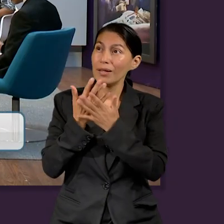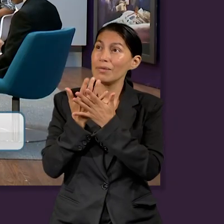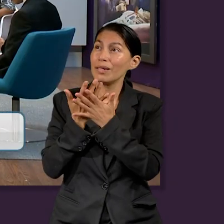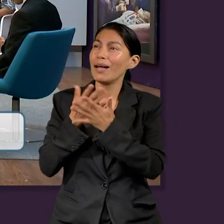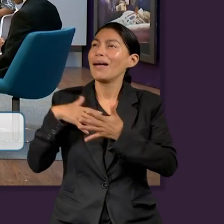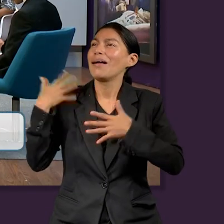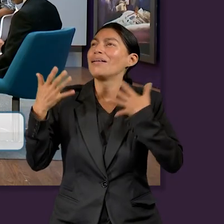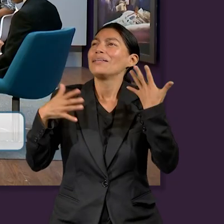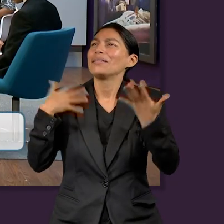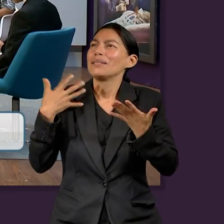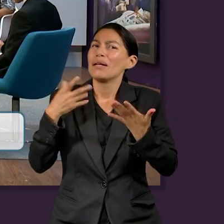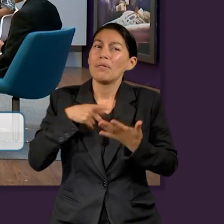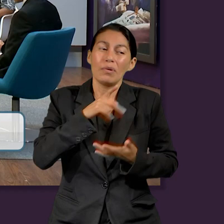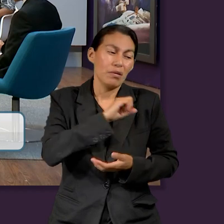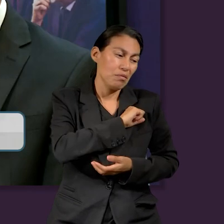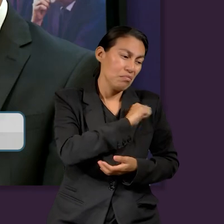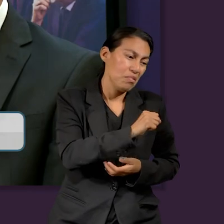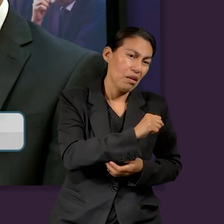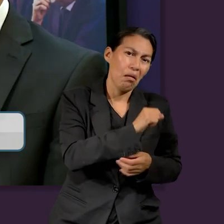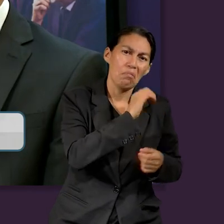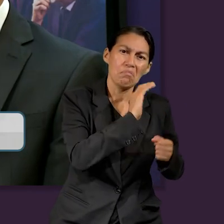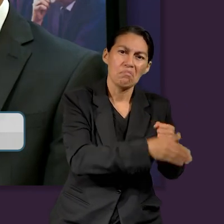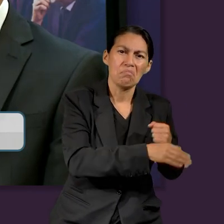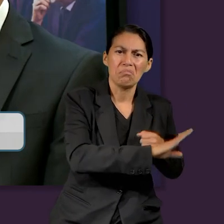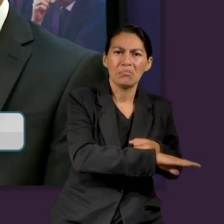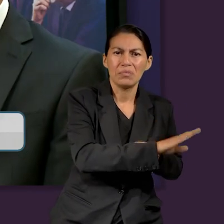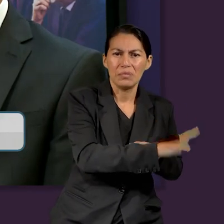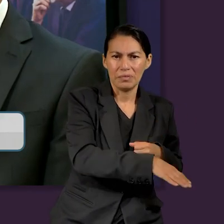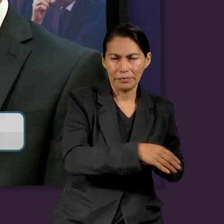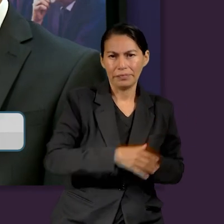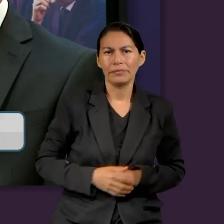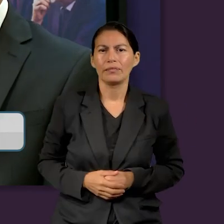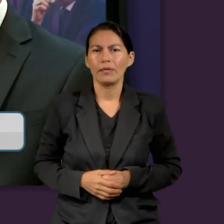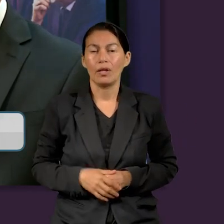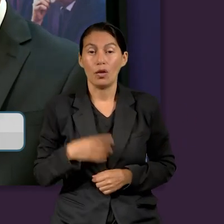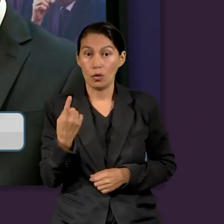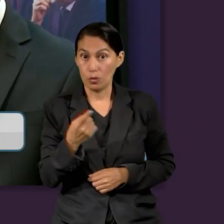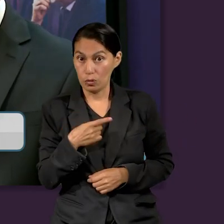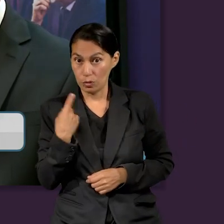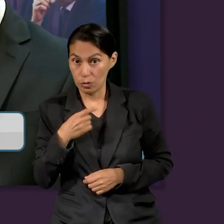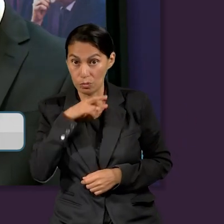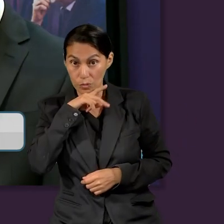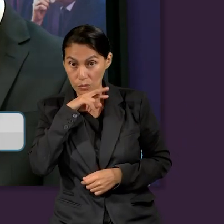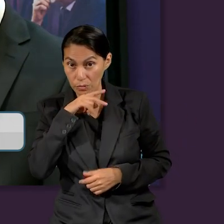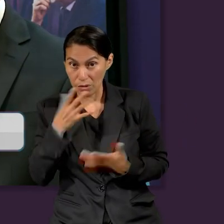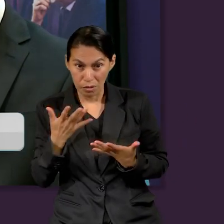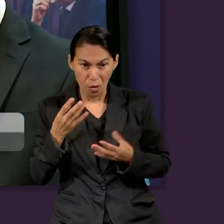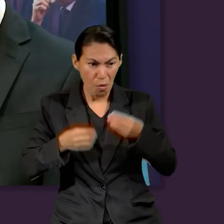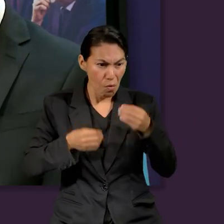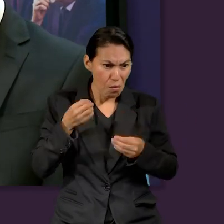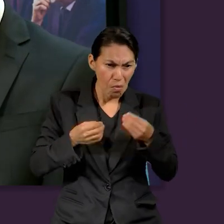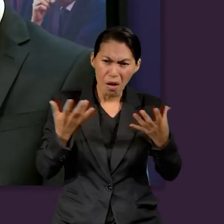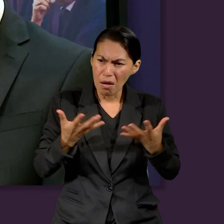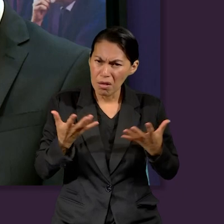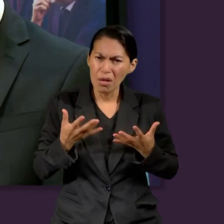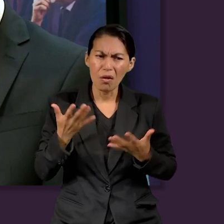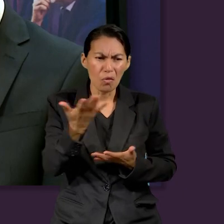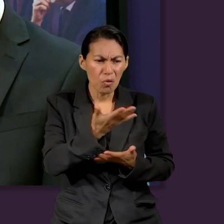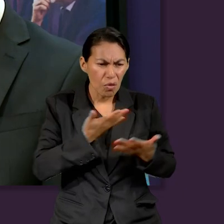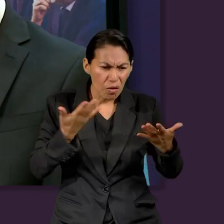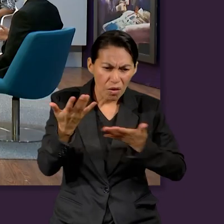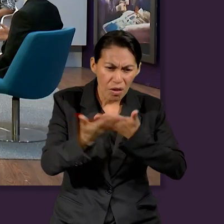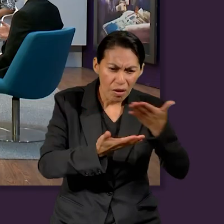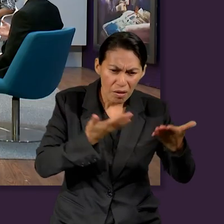es alegría, más la esperanza de los impíos perecerá. Y bueno, debiésemos estar preocupados que todas nuestras acciones